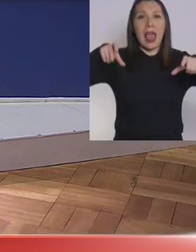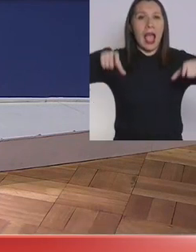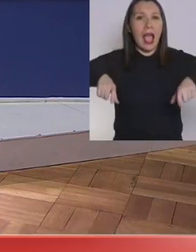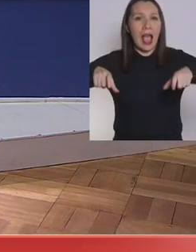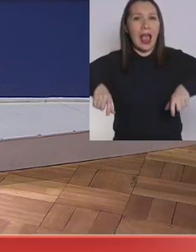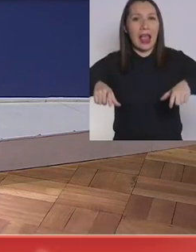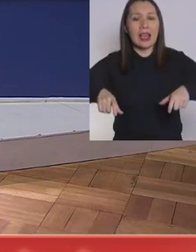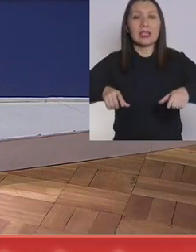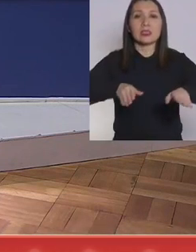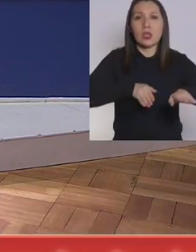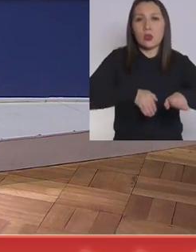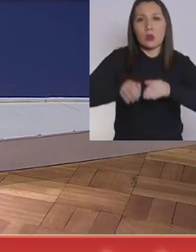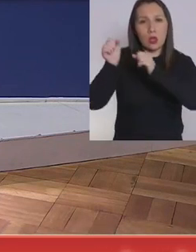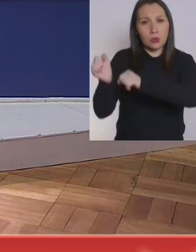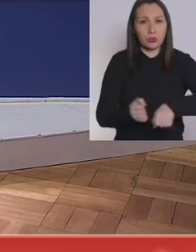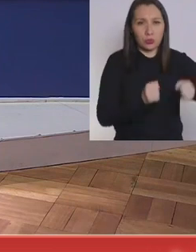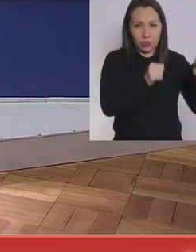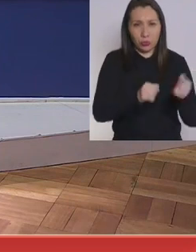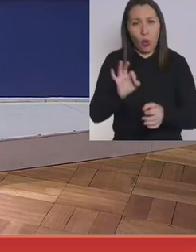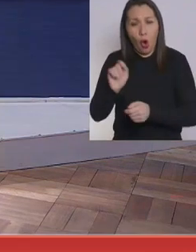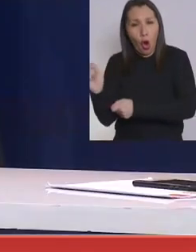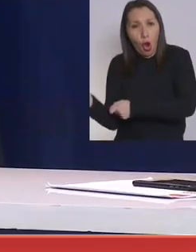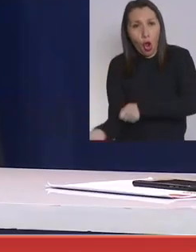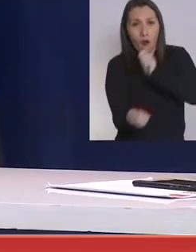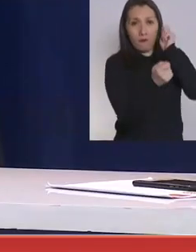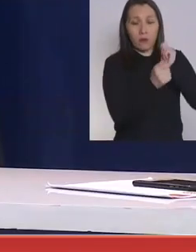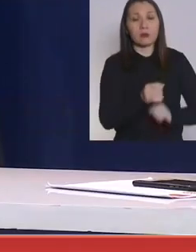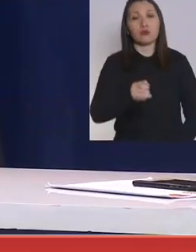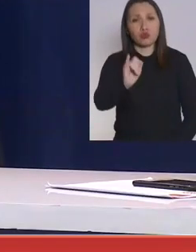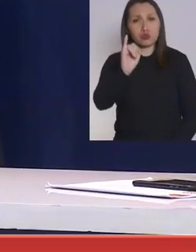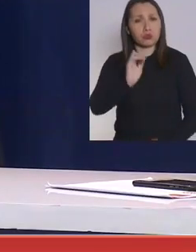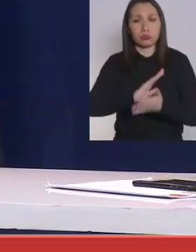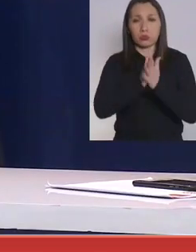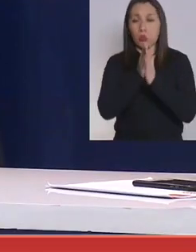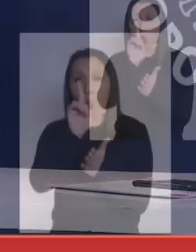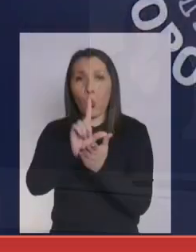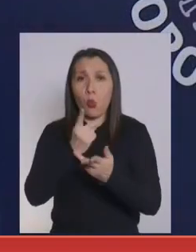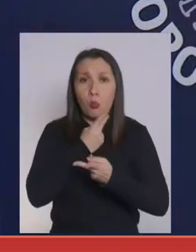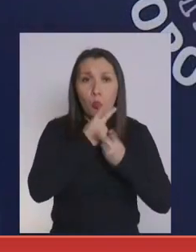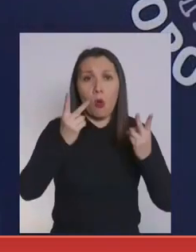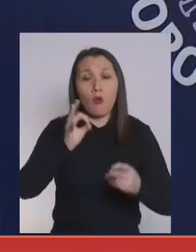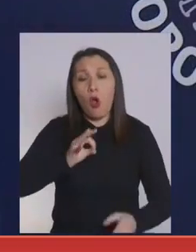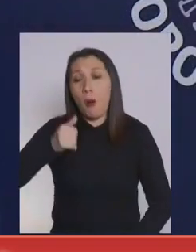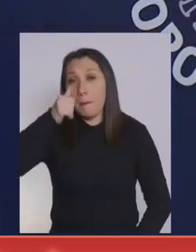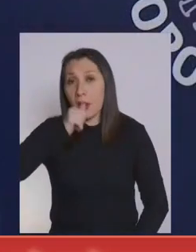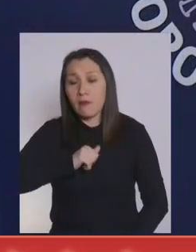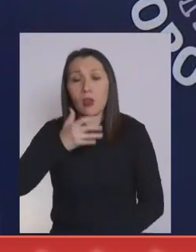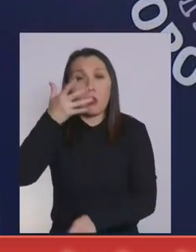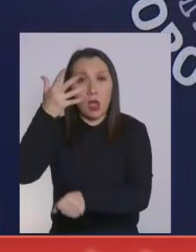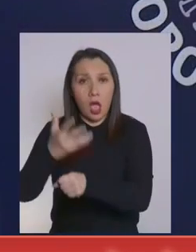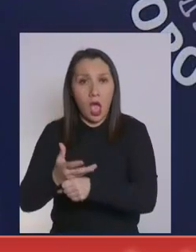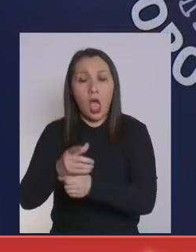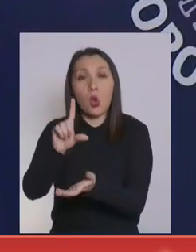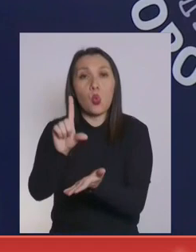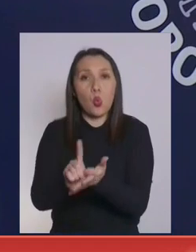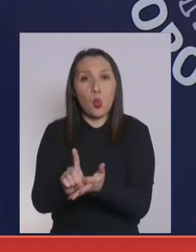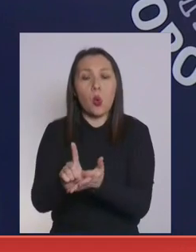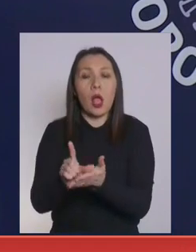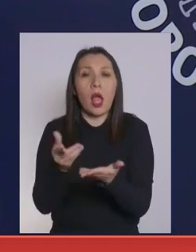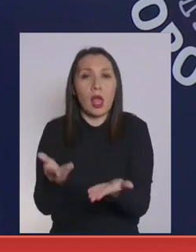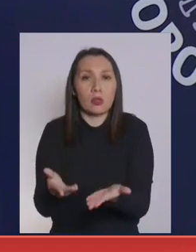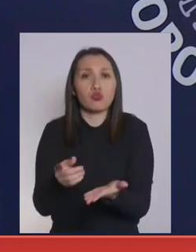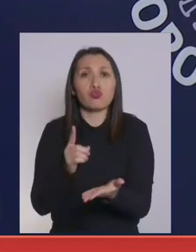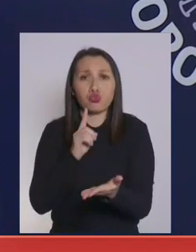canchas de esquí o de golf? Sí, todos los lugares públicos o privados que cuenten con un lugar donde